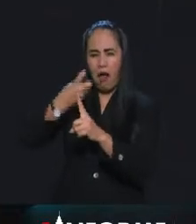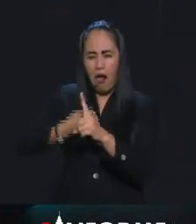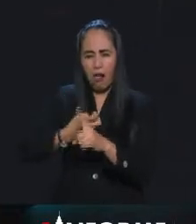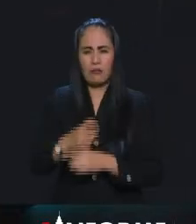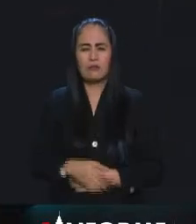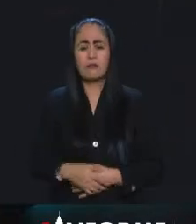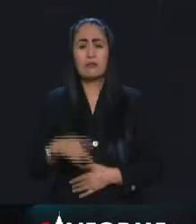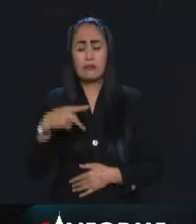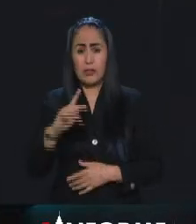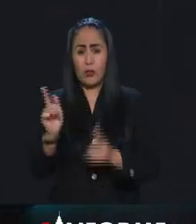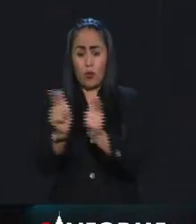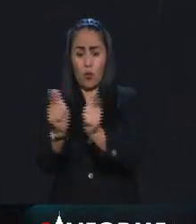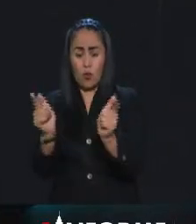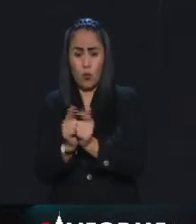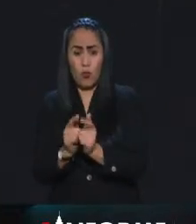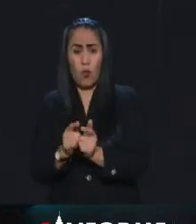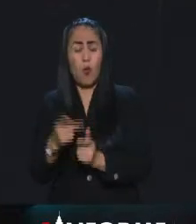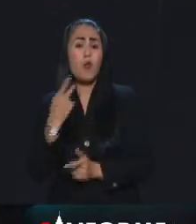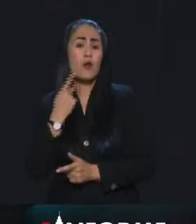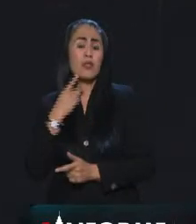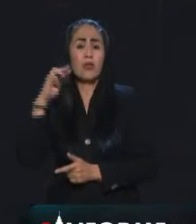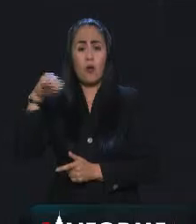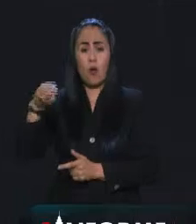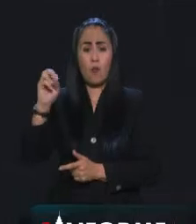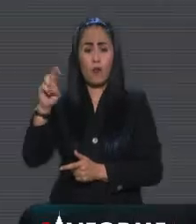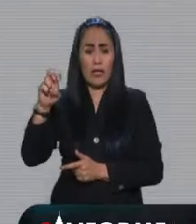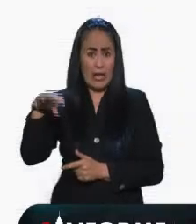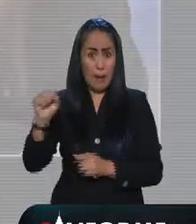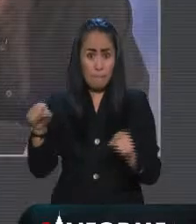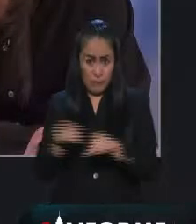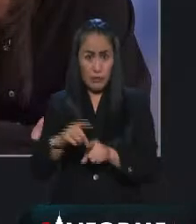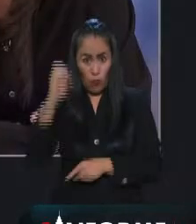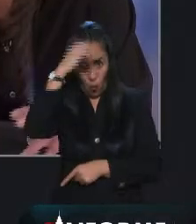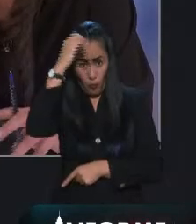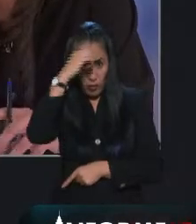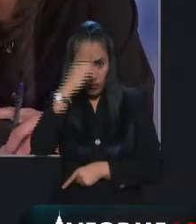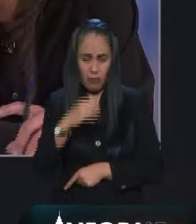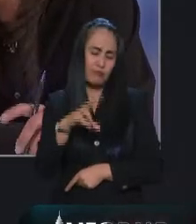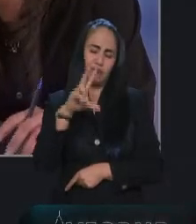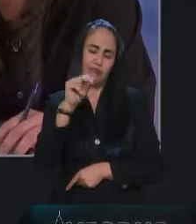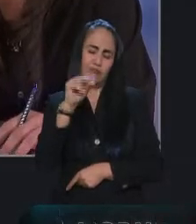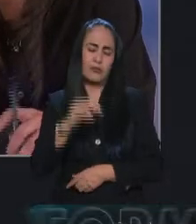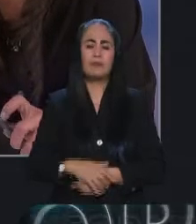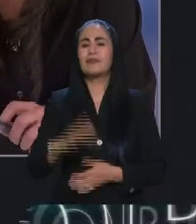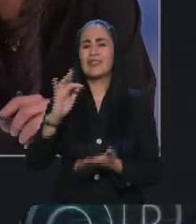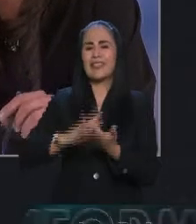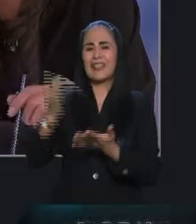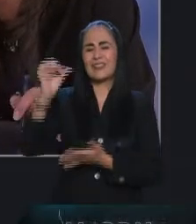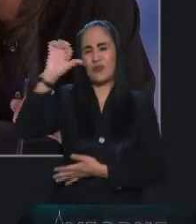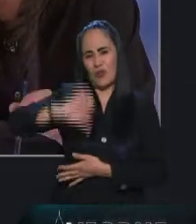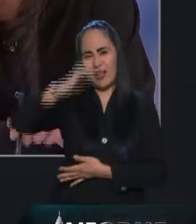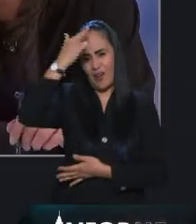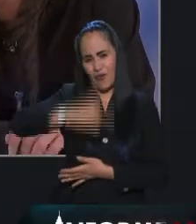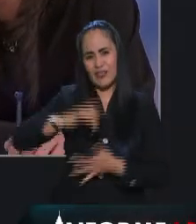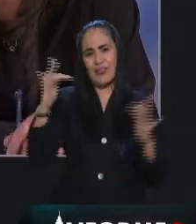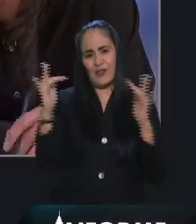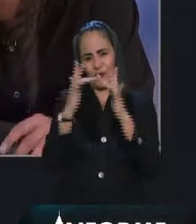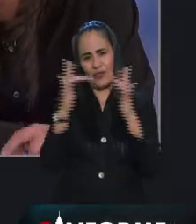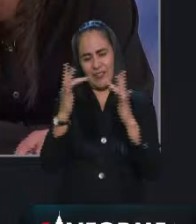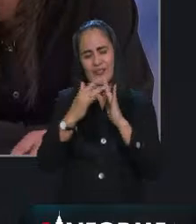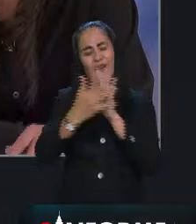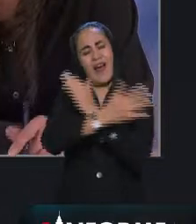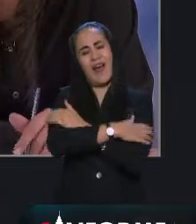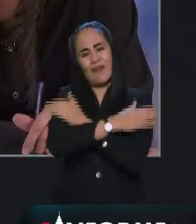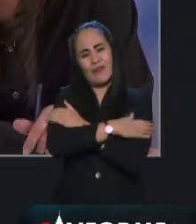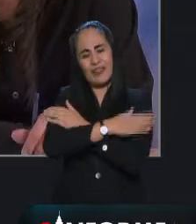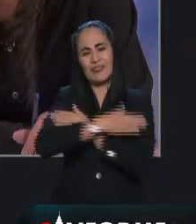sentir del grupo parlamentario de Morena. Senadora, pues muchas gracias por habernos acompañado esta noche y le mandamos un abrazo bien fuerte y lo